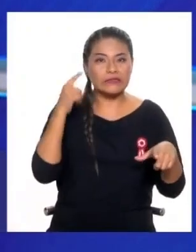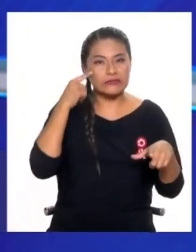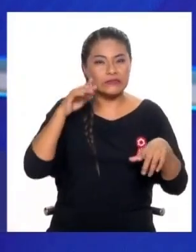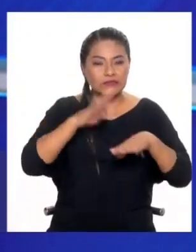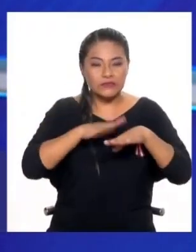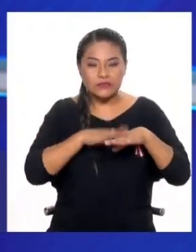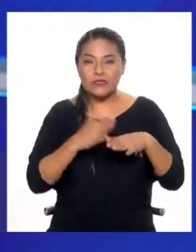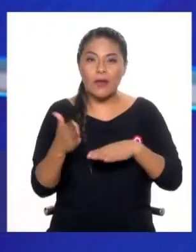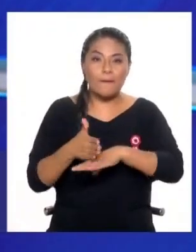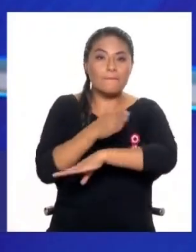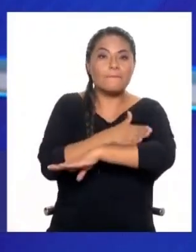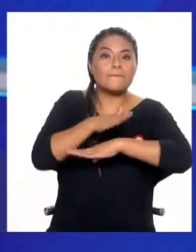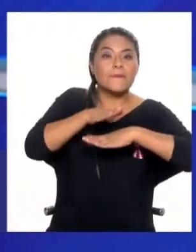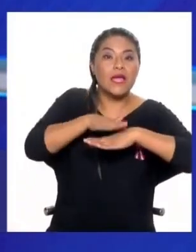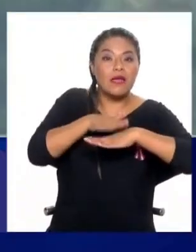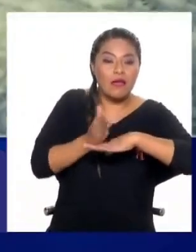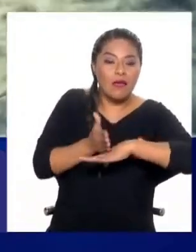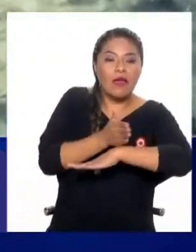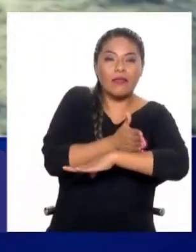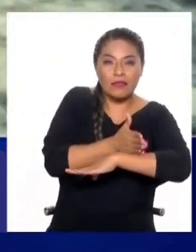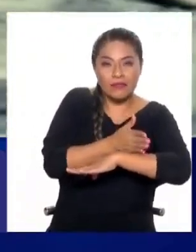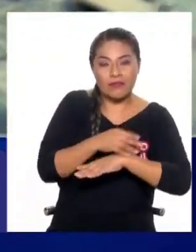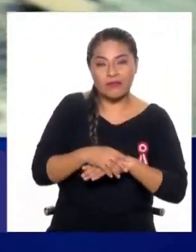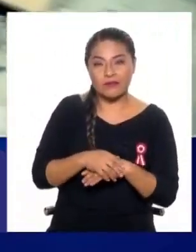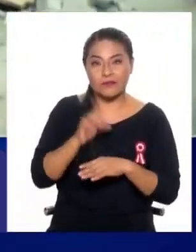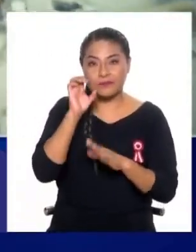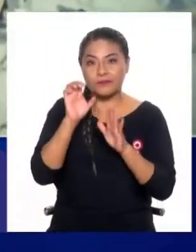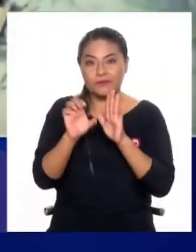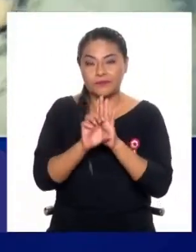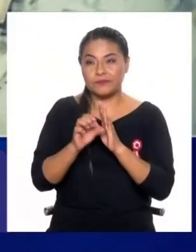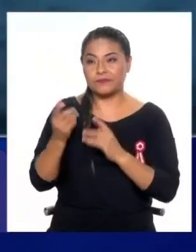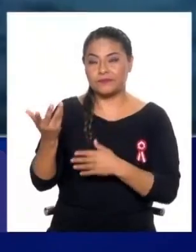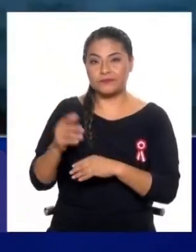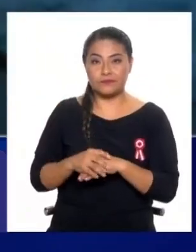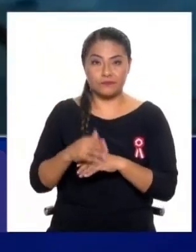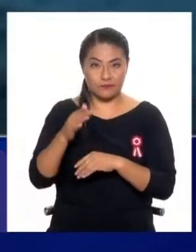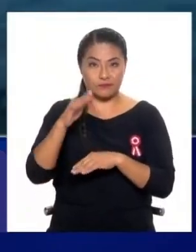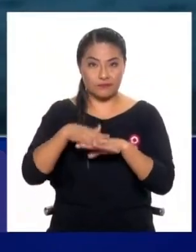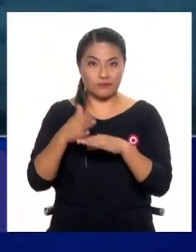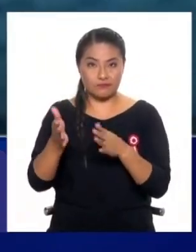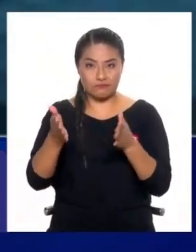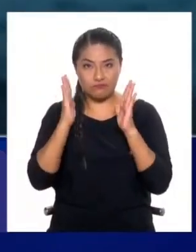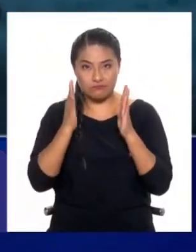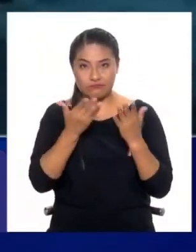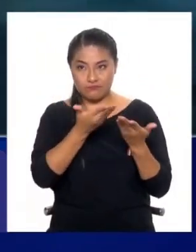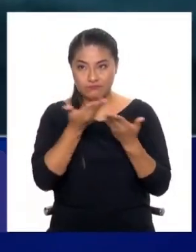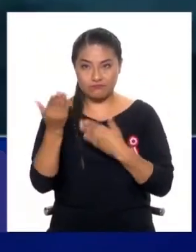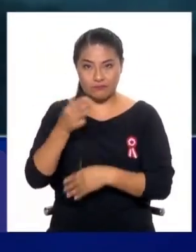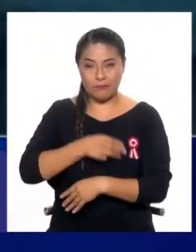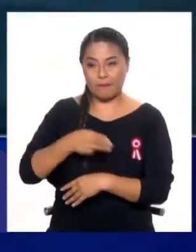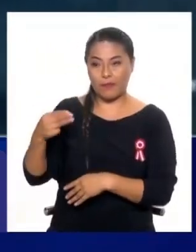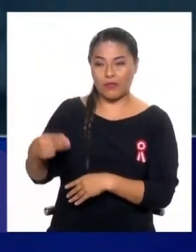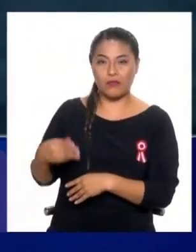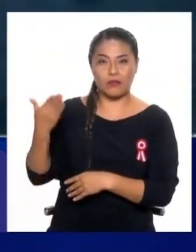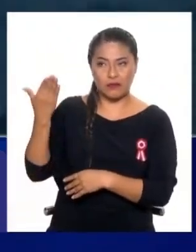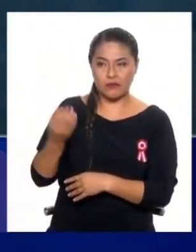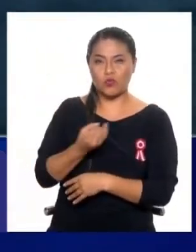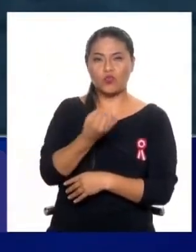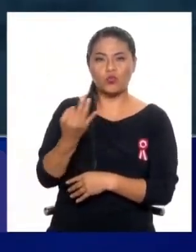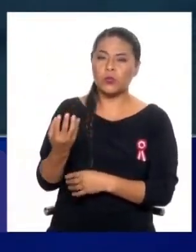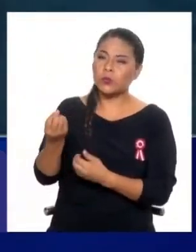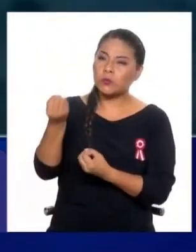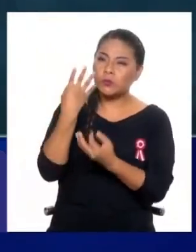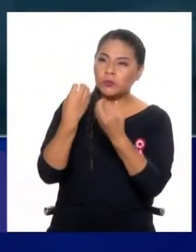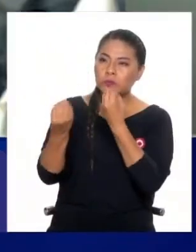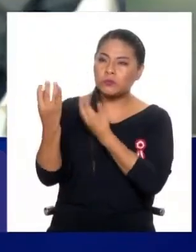trabajo de prevención. En este caso, por ejemplo, he estado escuchando algunas intervenciones del ministro de Defensa, de la ministra de Vivienda,